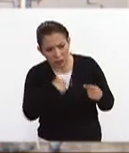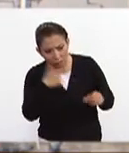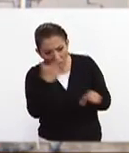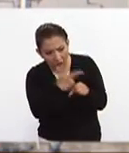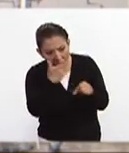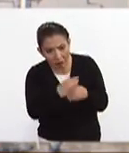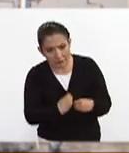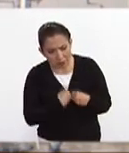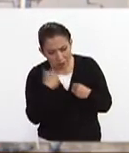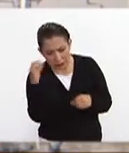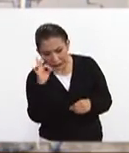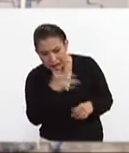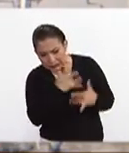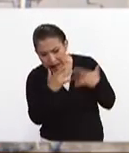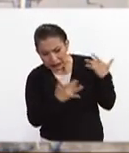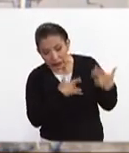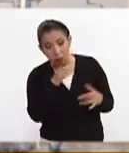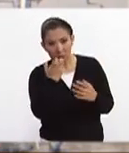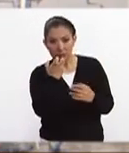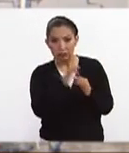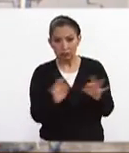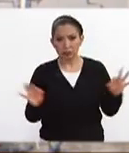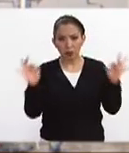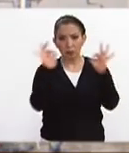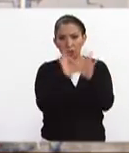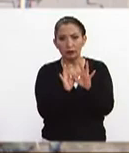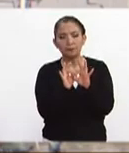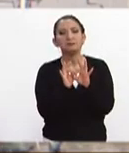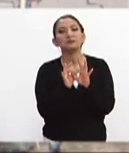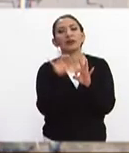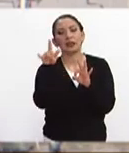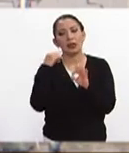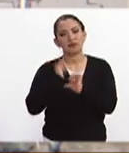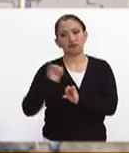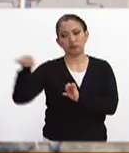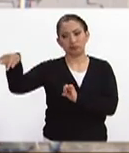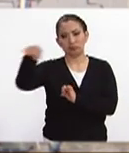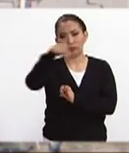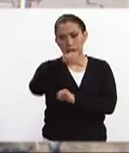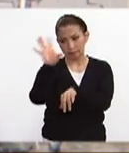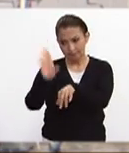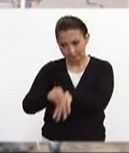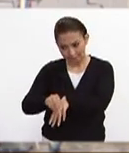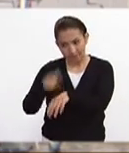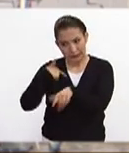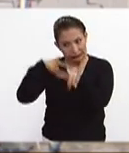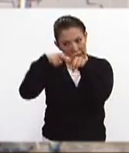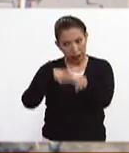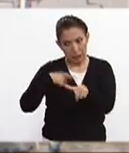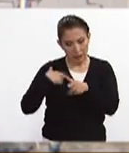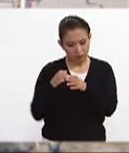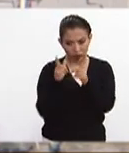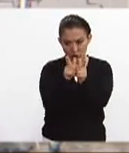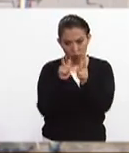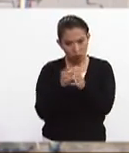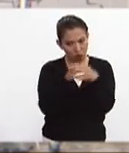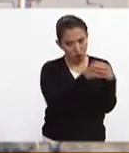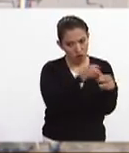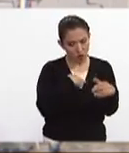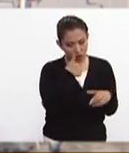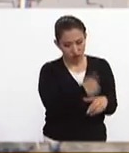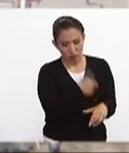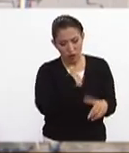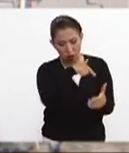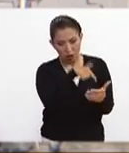los escombros con vida. Por eso es muy importante que las autoridades permitan la operación a los grupos de rescate,